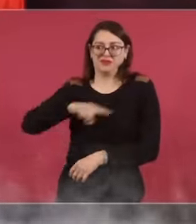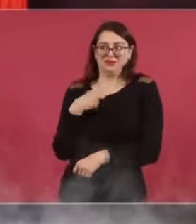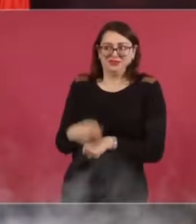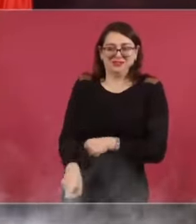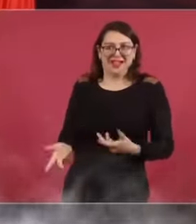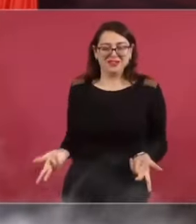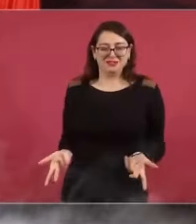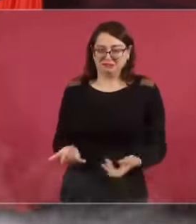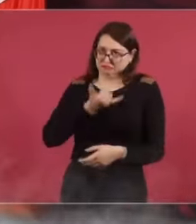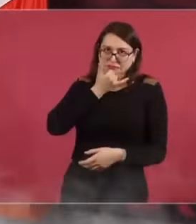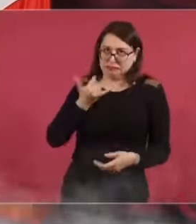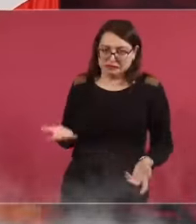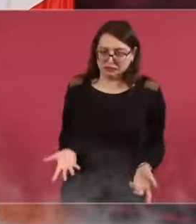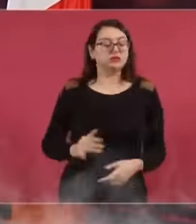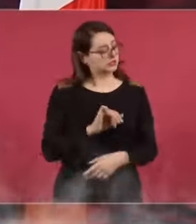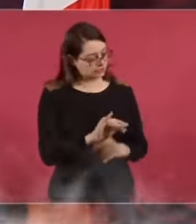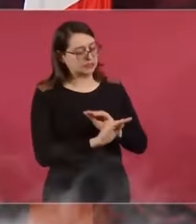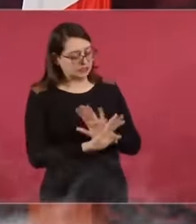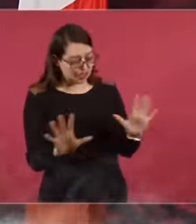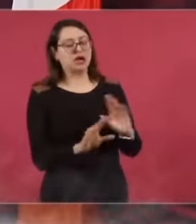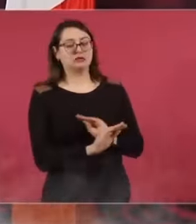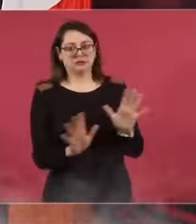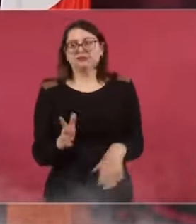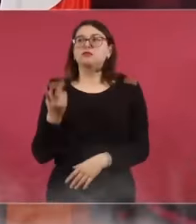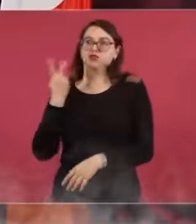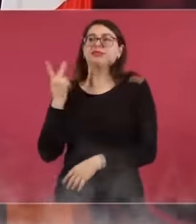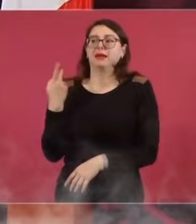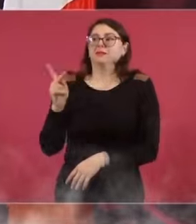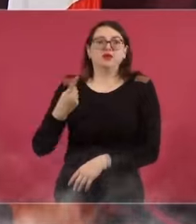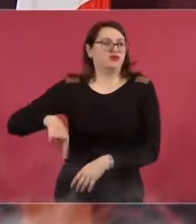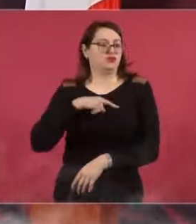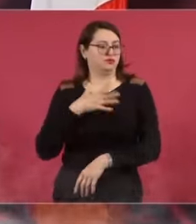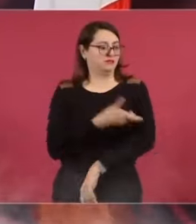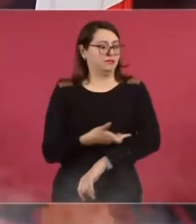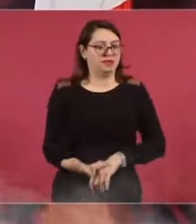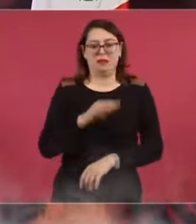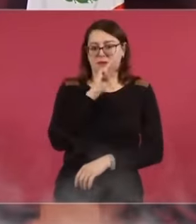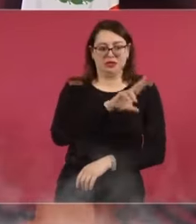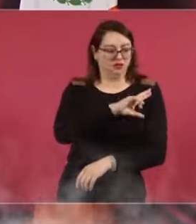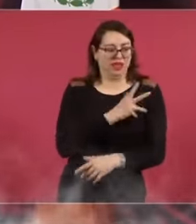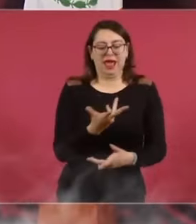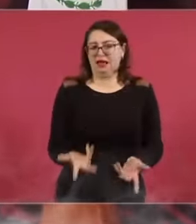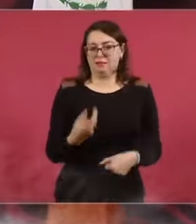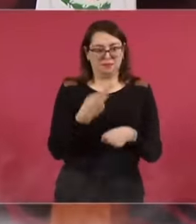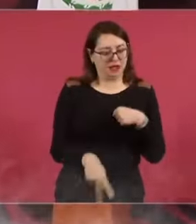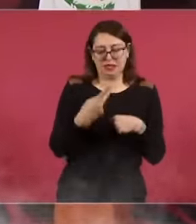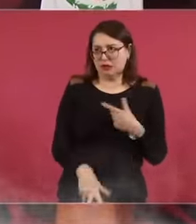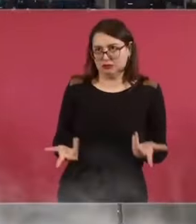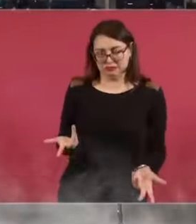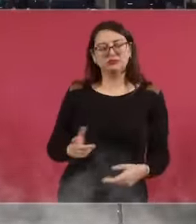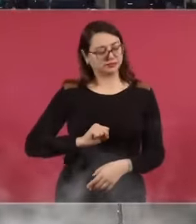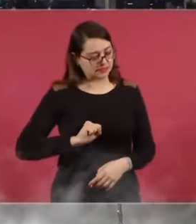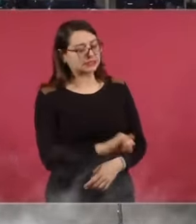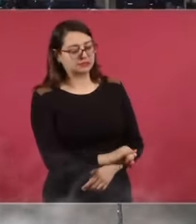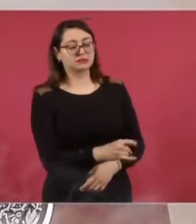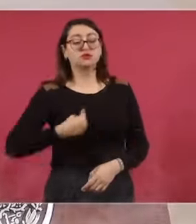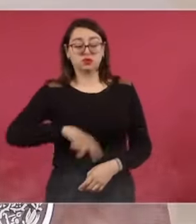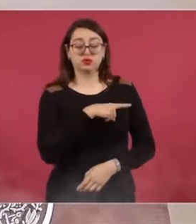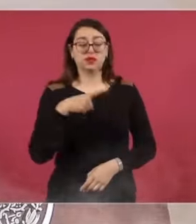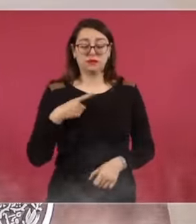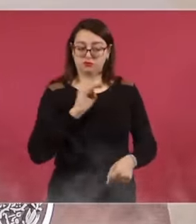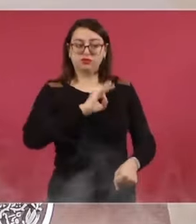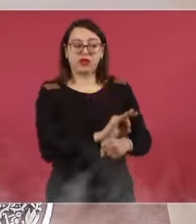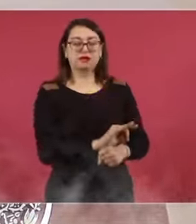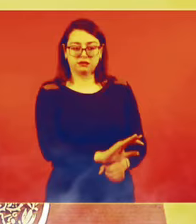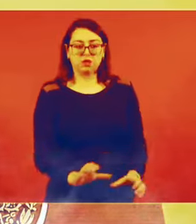son los periodistas, que al final una cuestión política en peligro en la vida de muchas familias, de madres solteras periodistas que están vulnerables con sus hijos. Sí, nosotros tenemos que cuidarles y